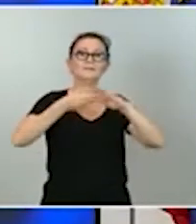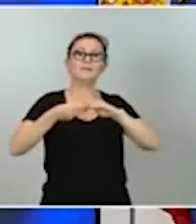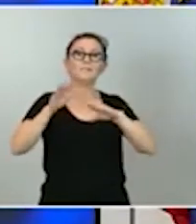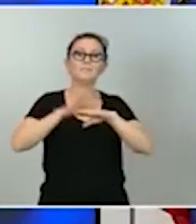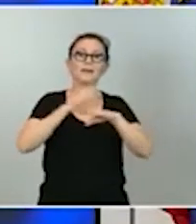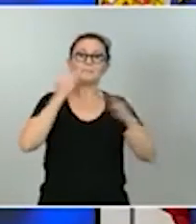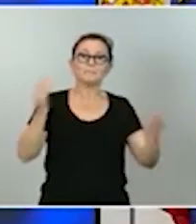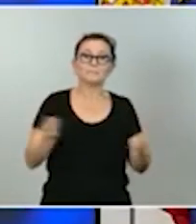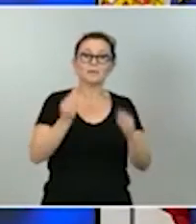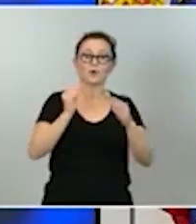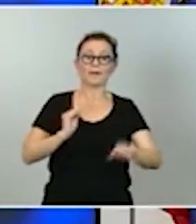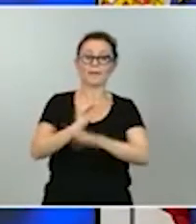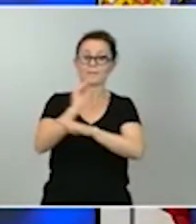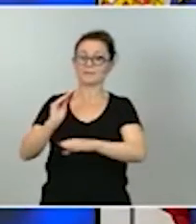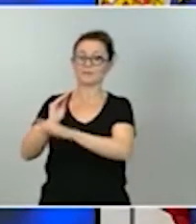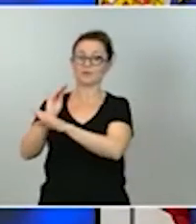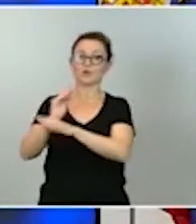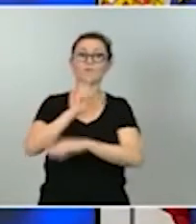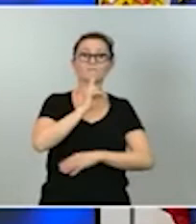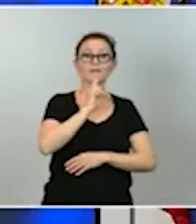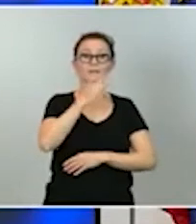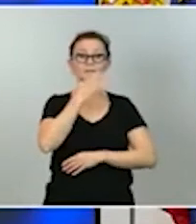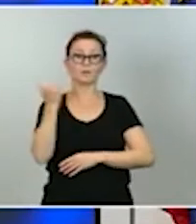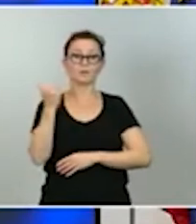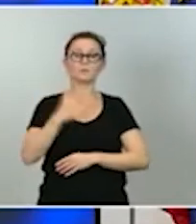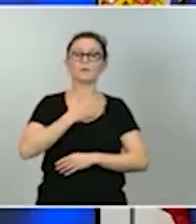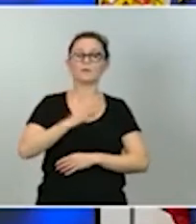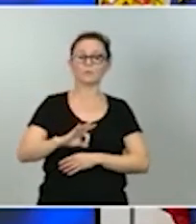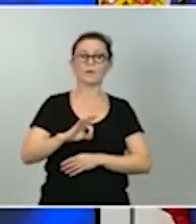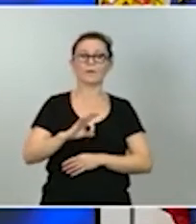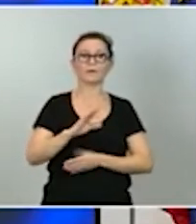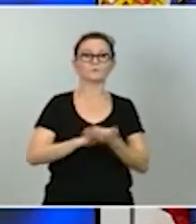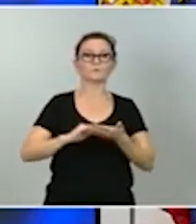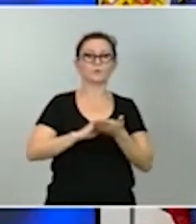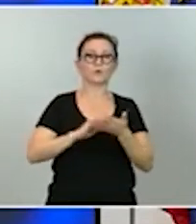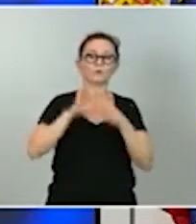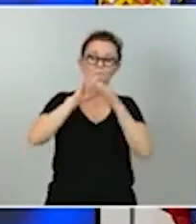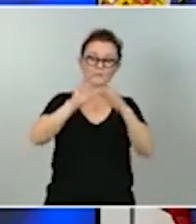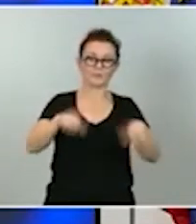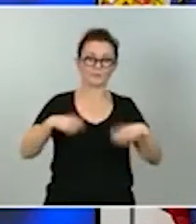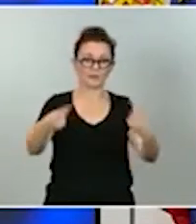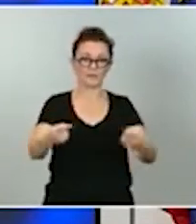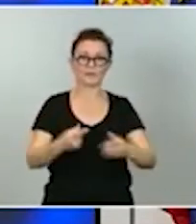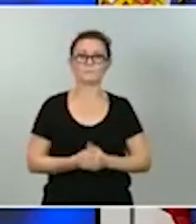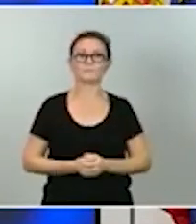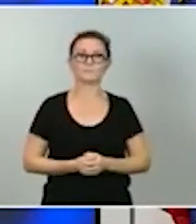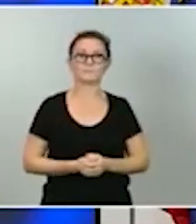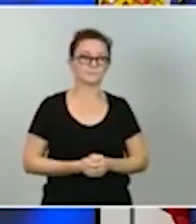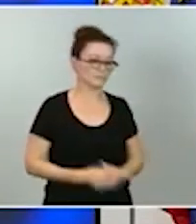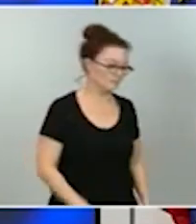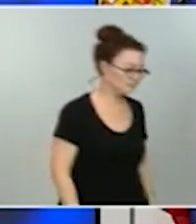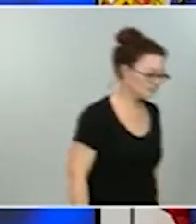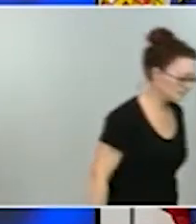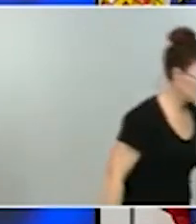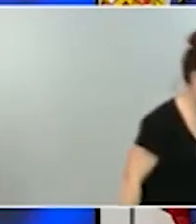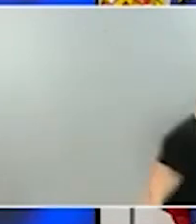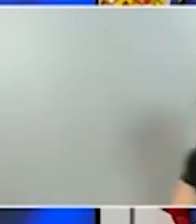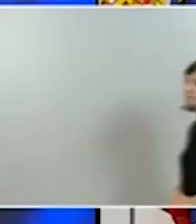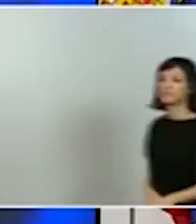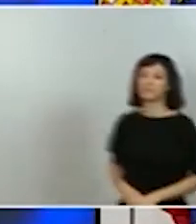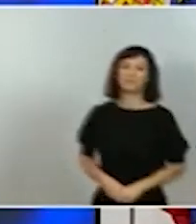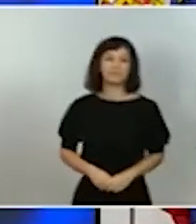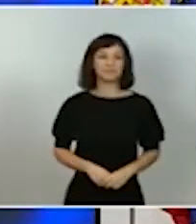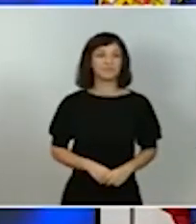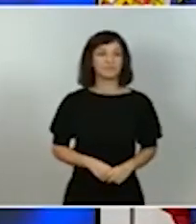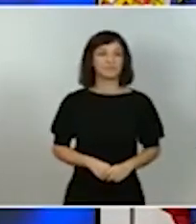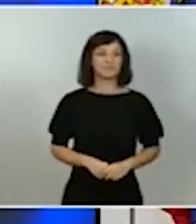y azules y activar soluciones basadas en la naturaleza la tercera política tractora es